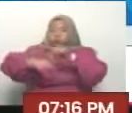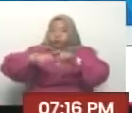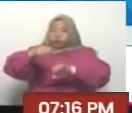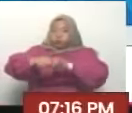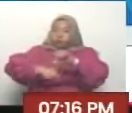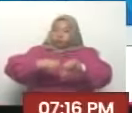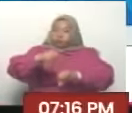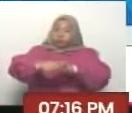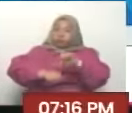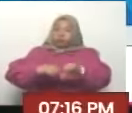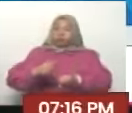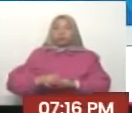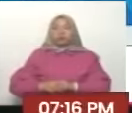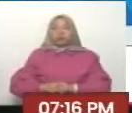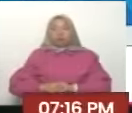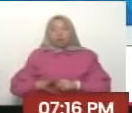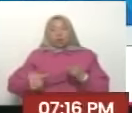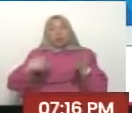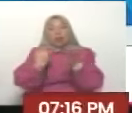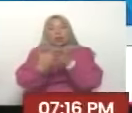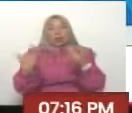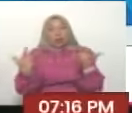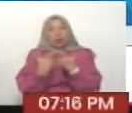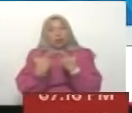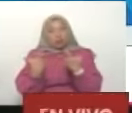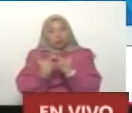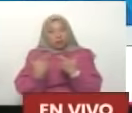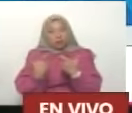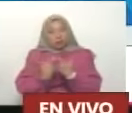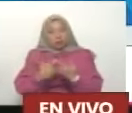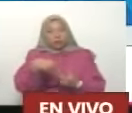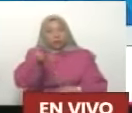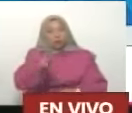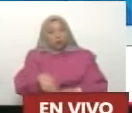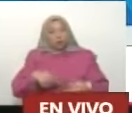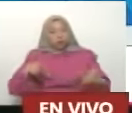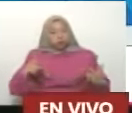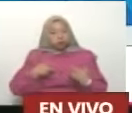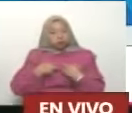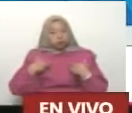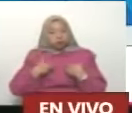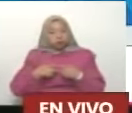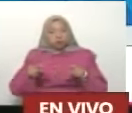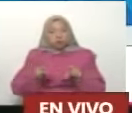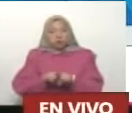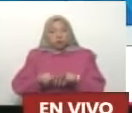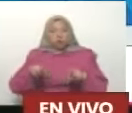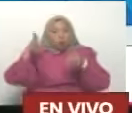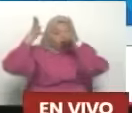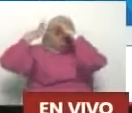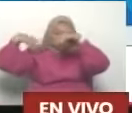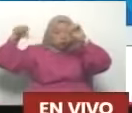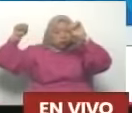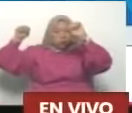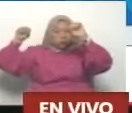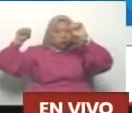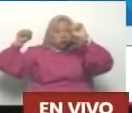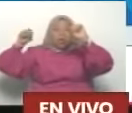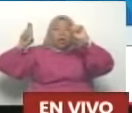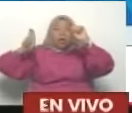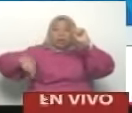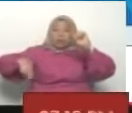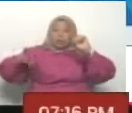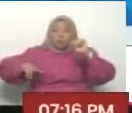hasta en guerras países que han estado en guerra y mantienen sus embajadas y son intocables